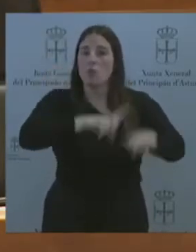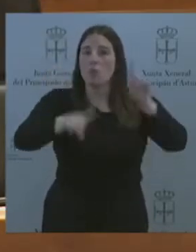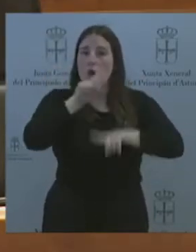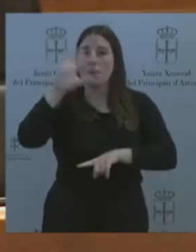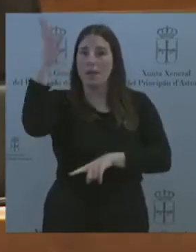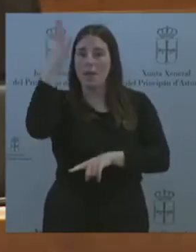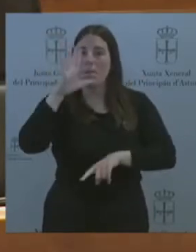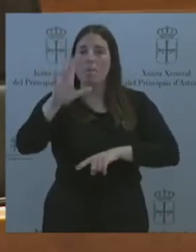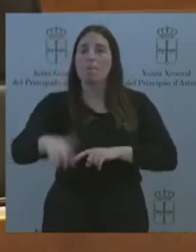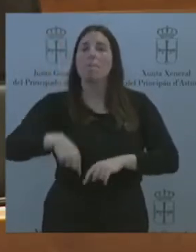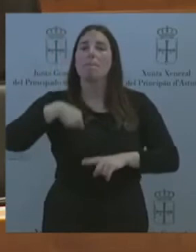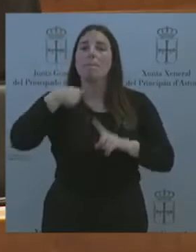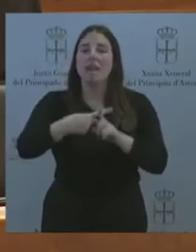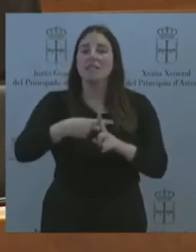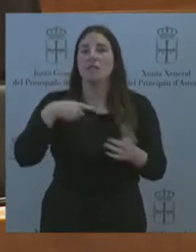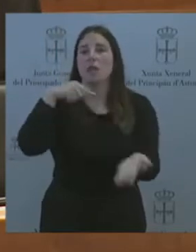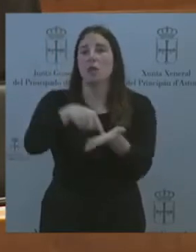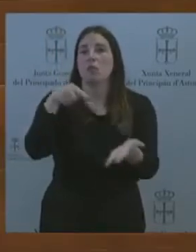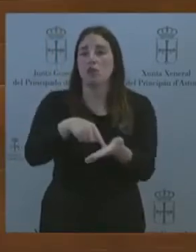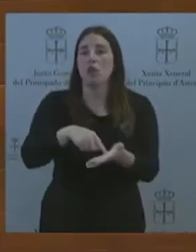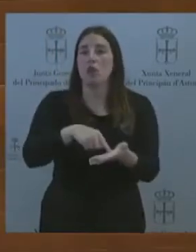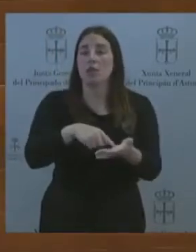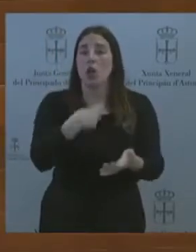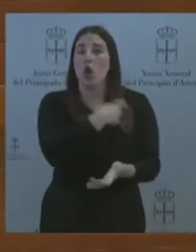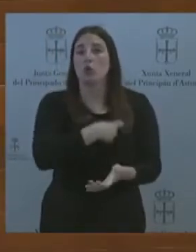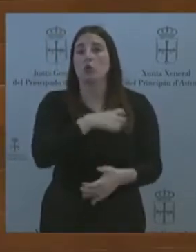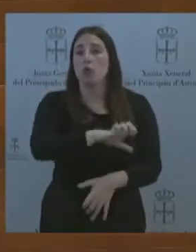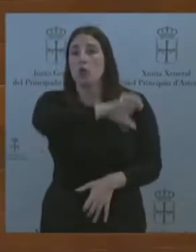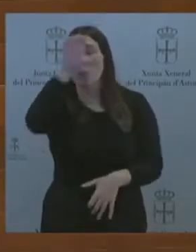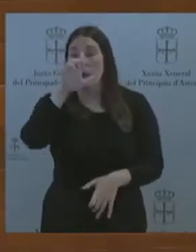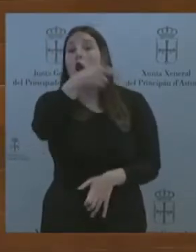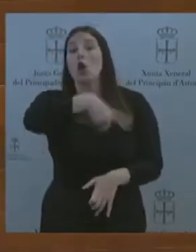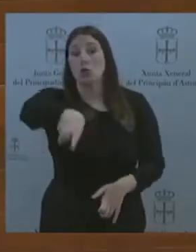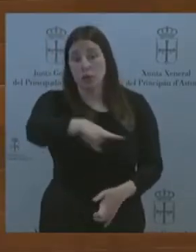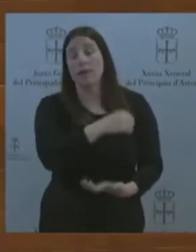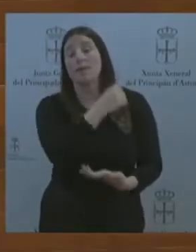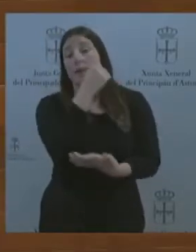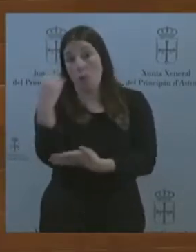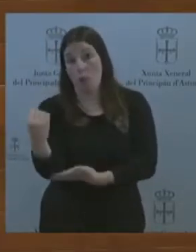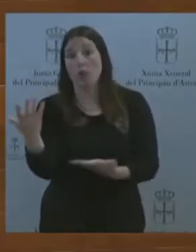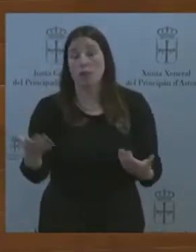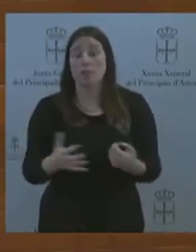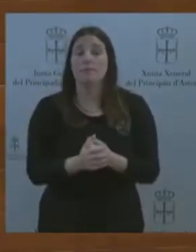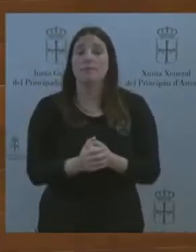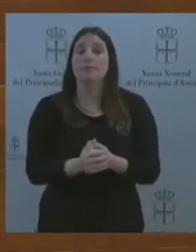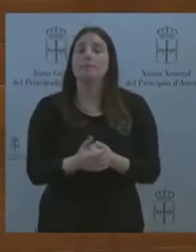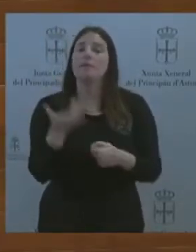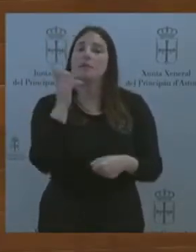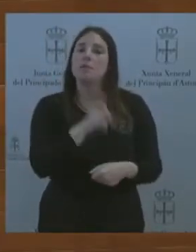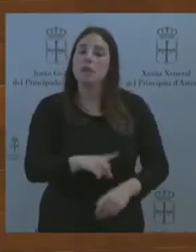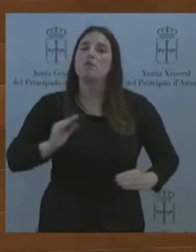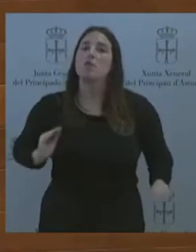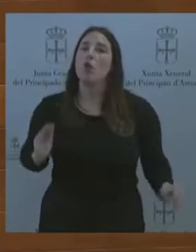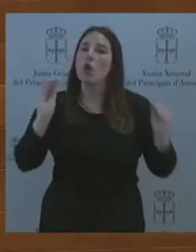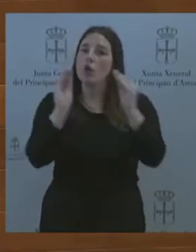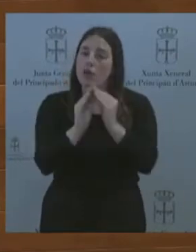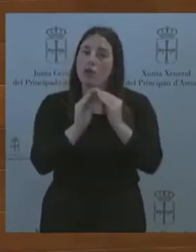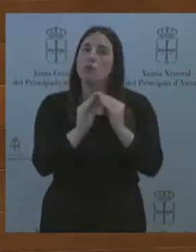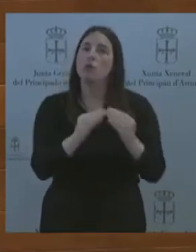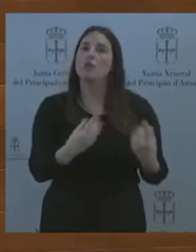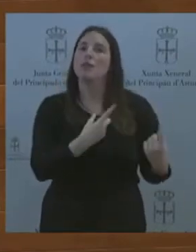Europea y que ustedes, por supuesto, apoyan. Coincidimos con ustedes, como no, en la necesidad de atajar las graves